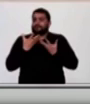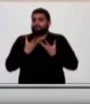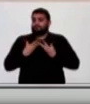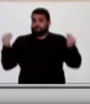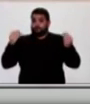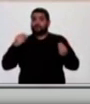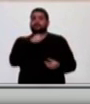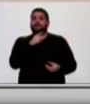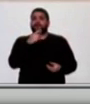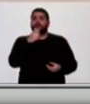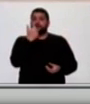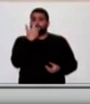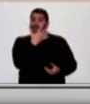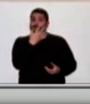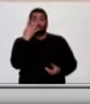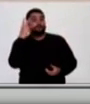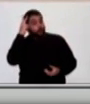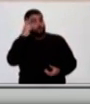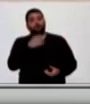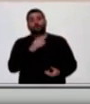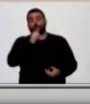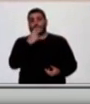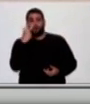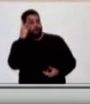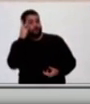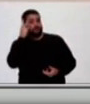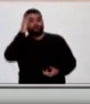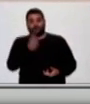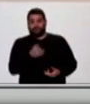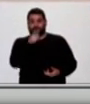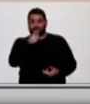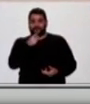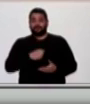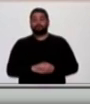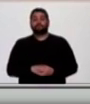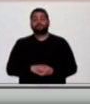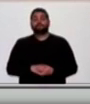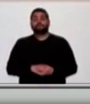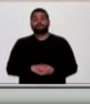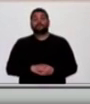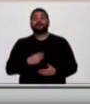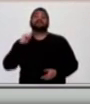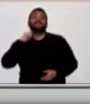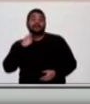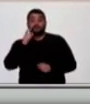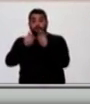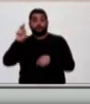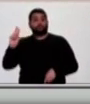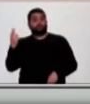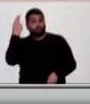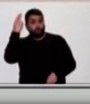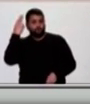,8%. 18.560 han sido descartados. 13 han fallecido,